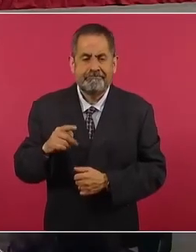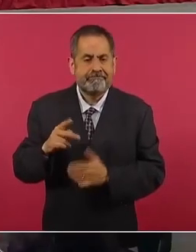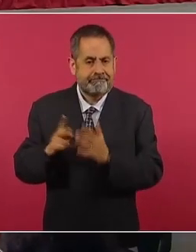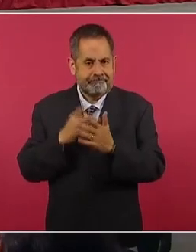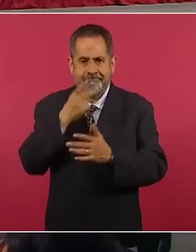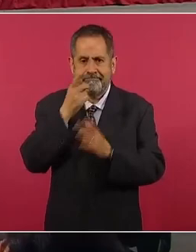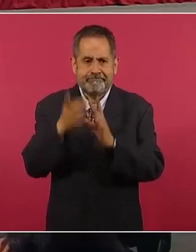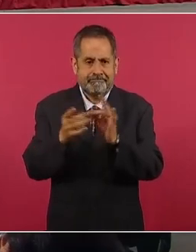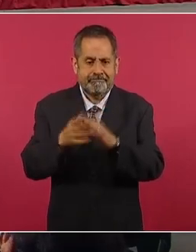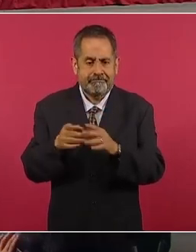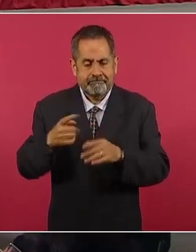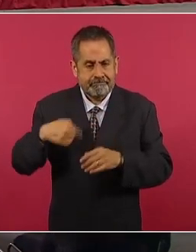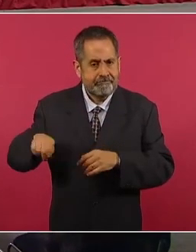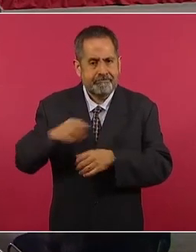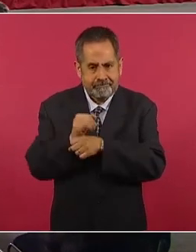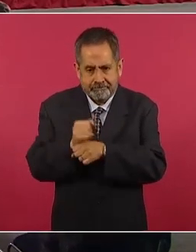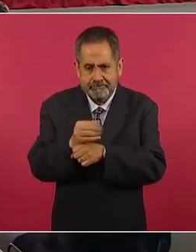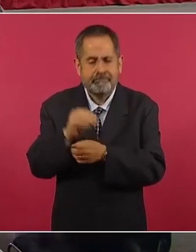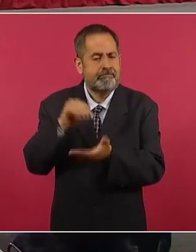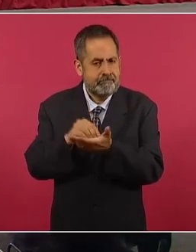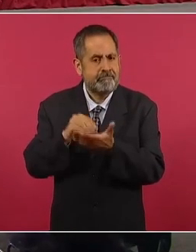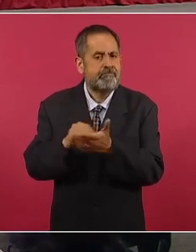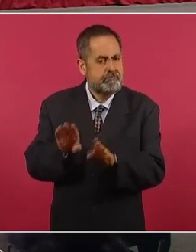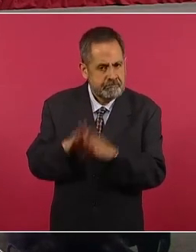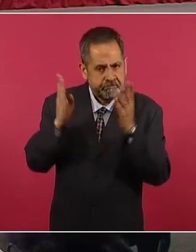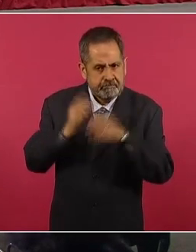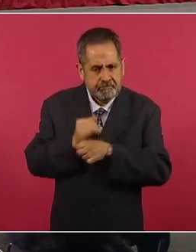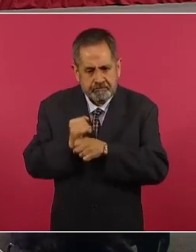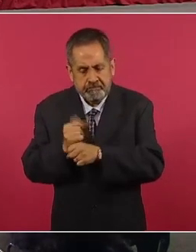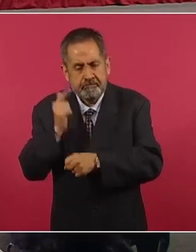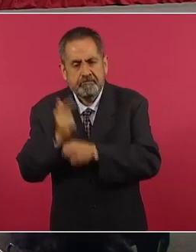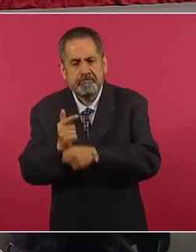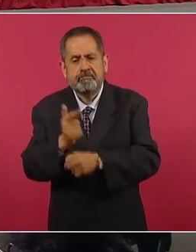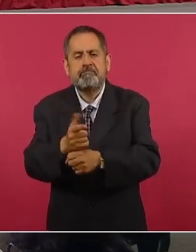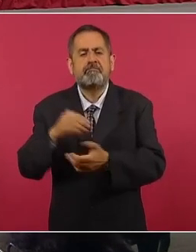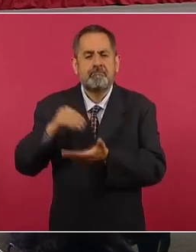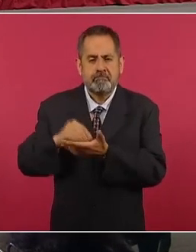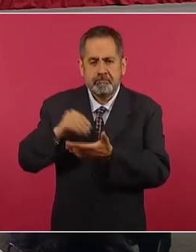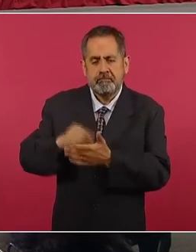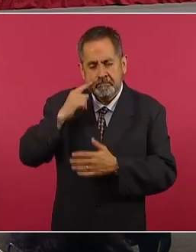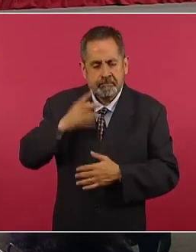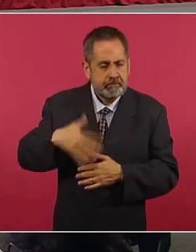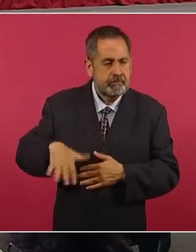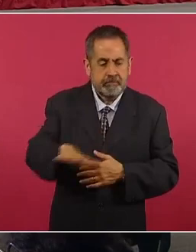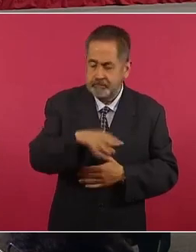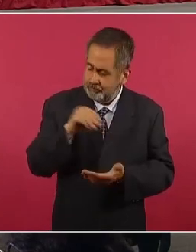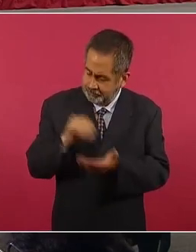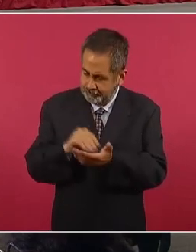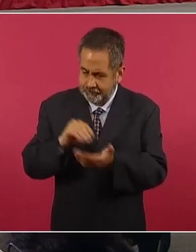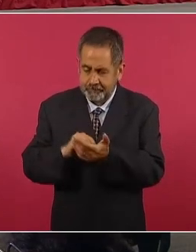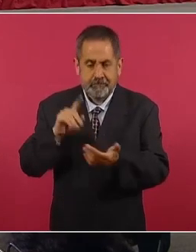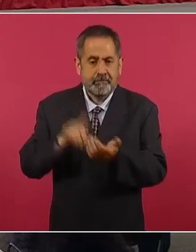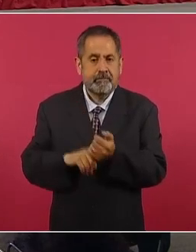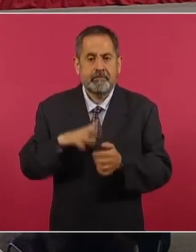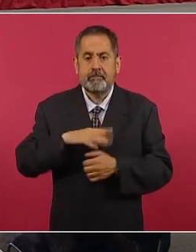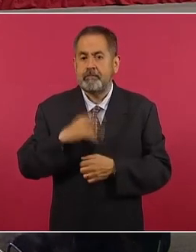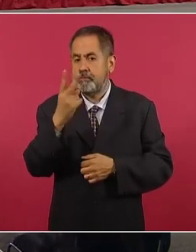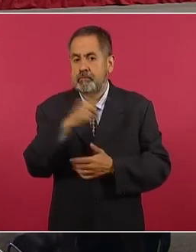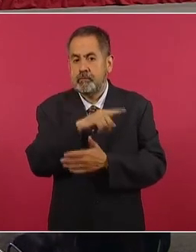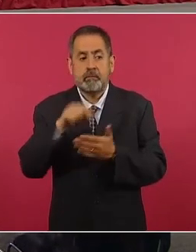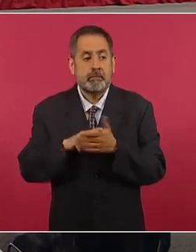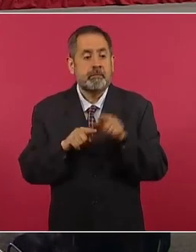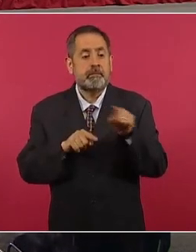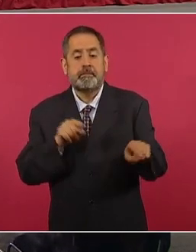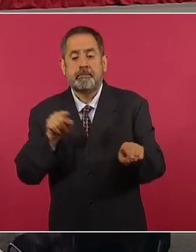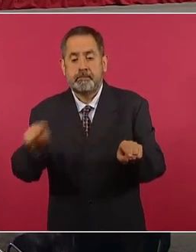esta investigación continúa abierta. Ahí continuamos con las búsquedas el día de hoy en dos puntos del